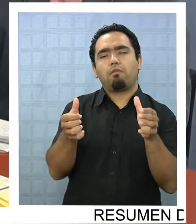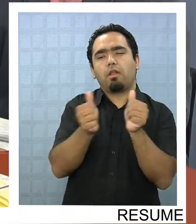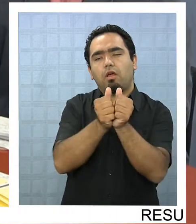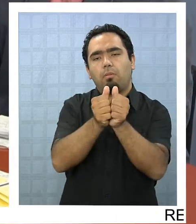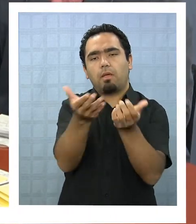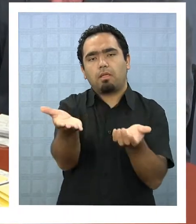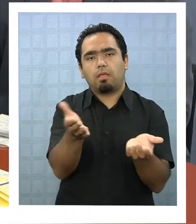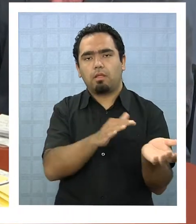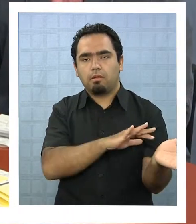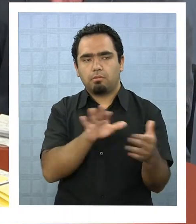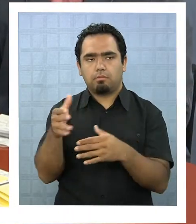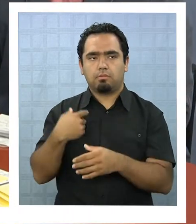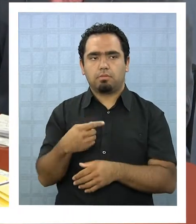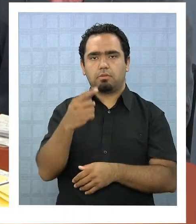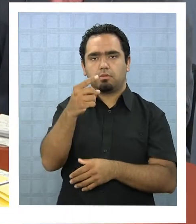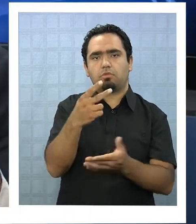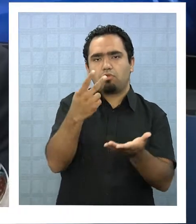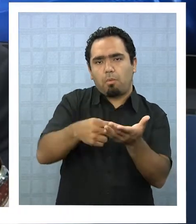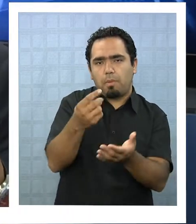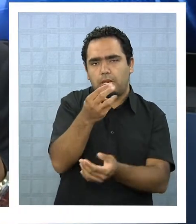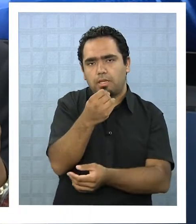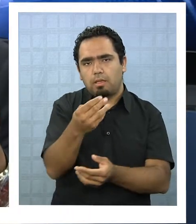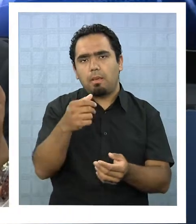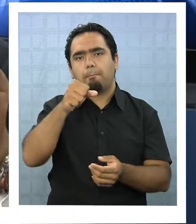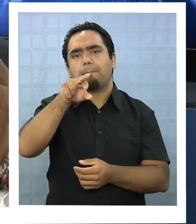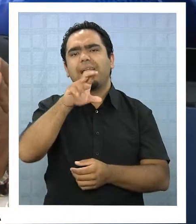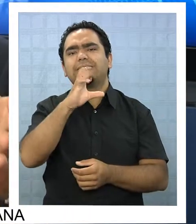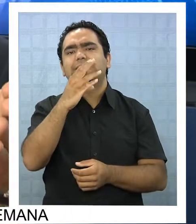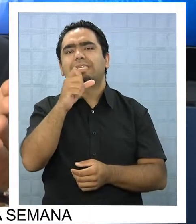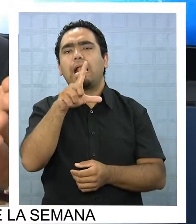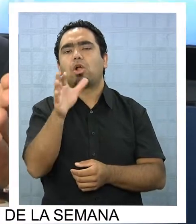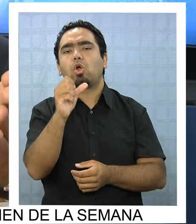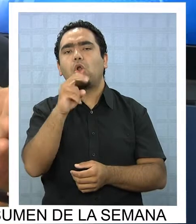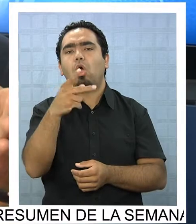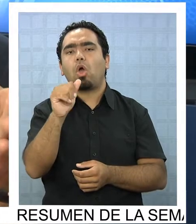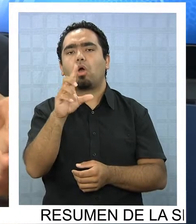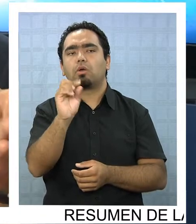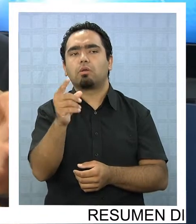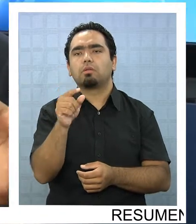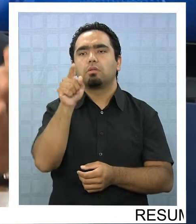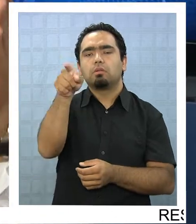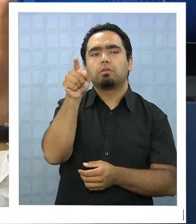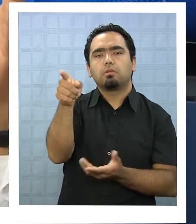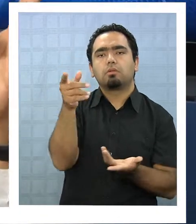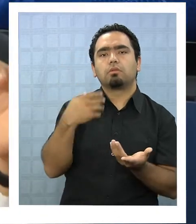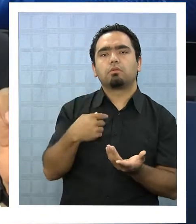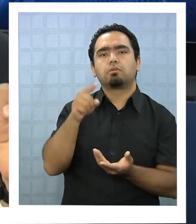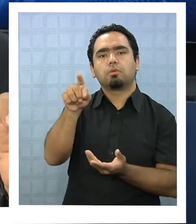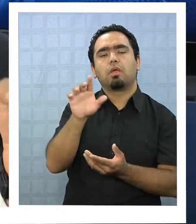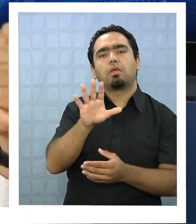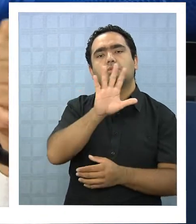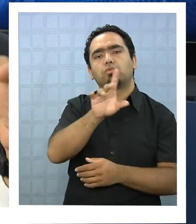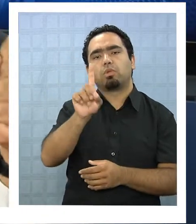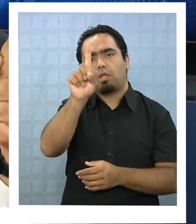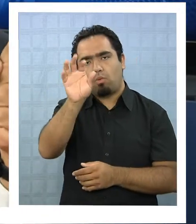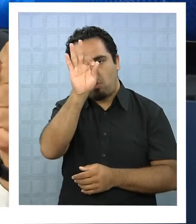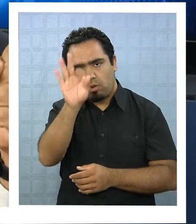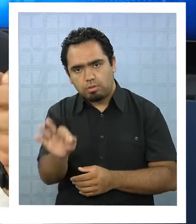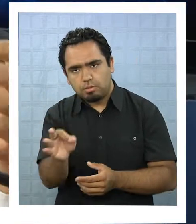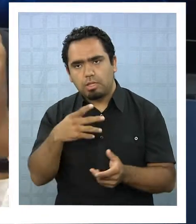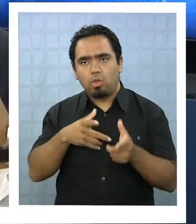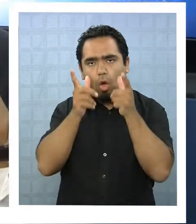en la obligación presidencial del 2013 Marcel Clot dijo 100% cobre estatal yo dije 51% que el Estado